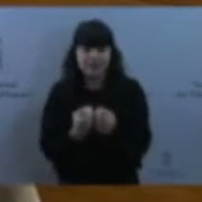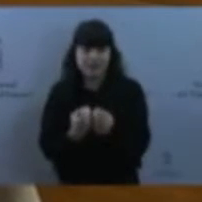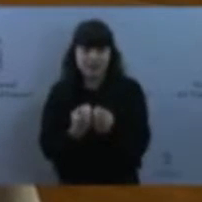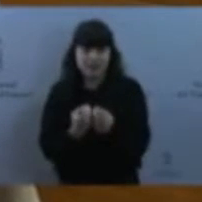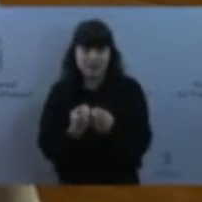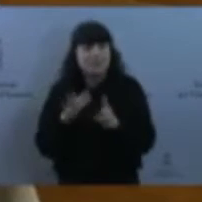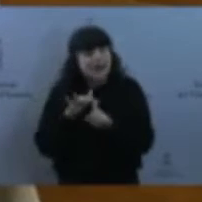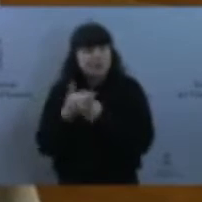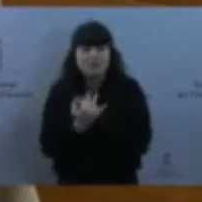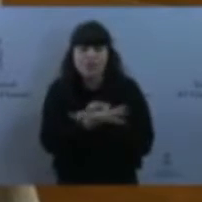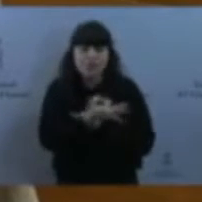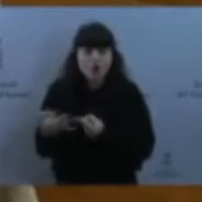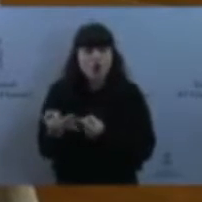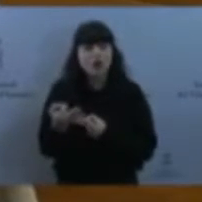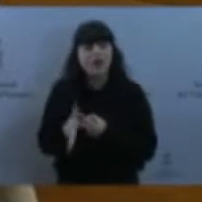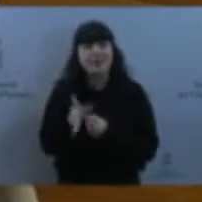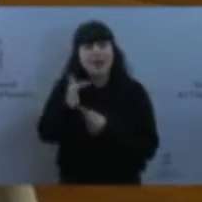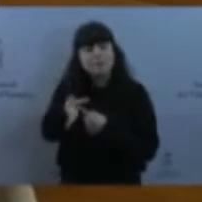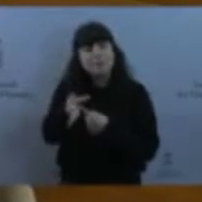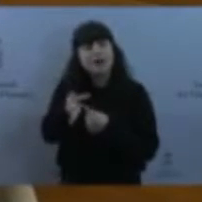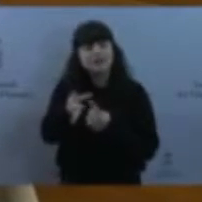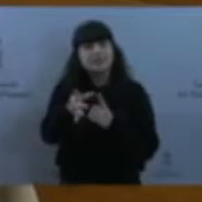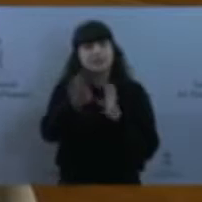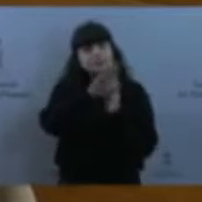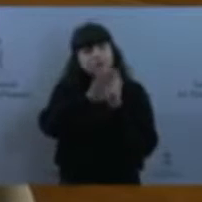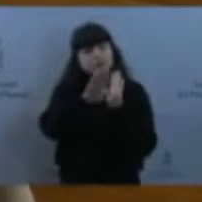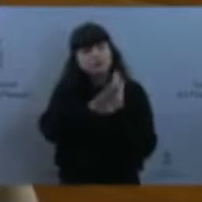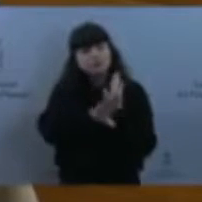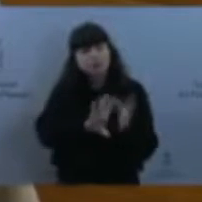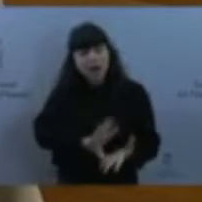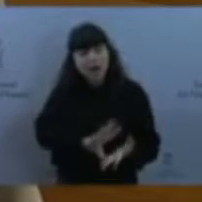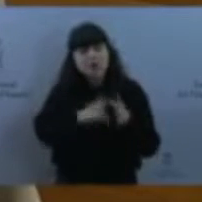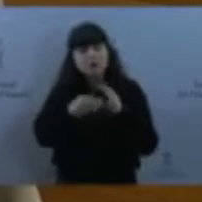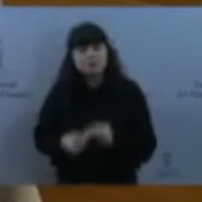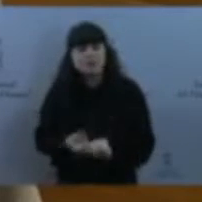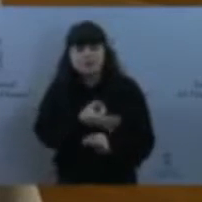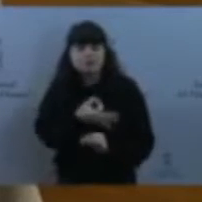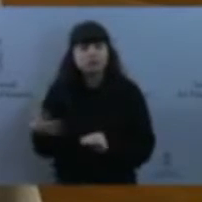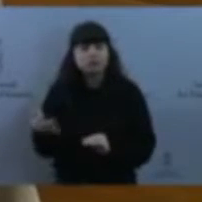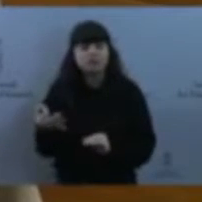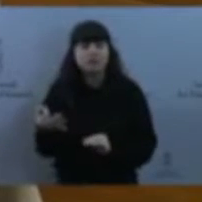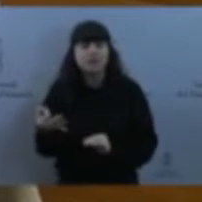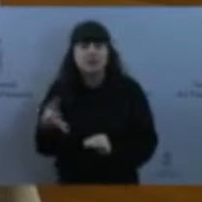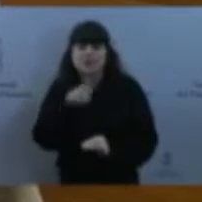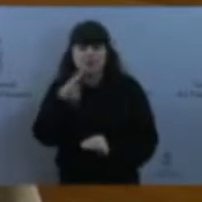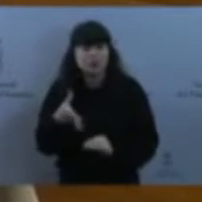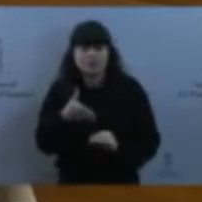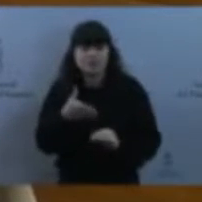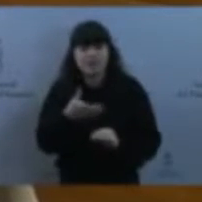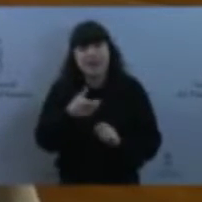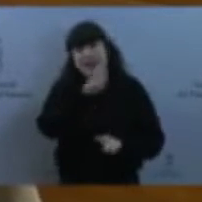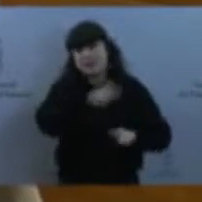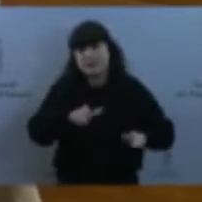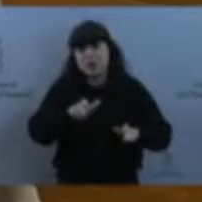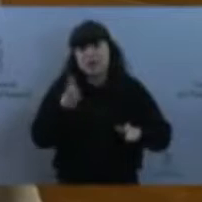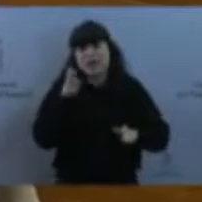coherencia los pasos adecuados sin que esto suponga una aventura imposible para la gente que así lo promueve. O, en todo caso, permita también